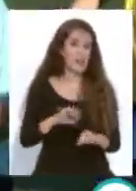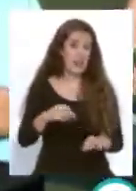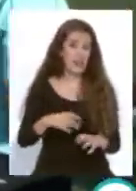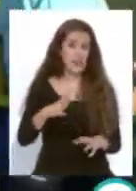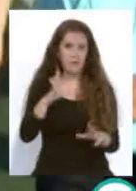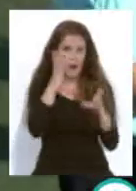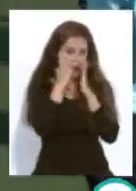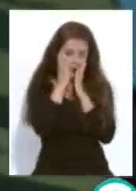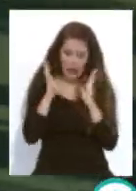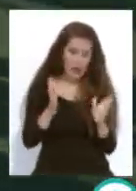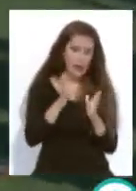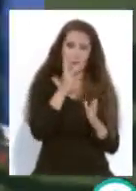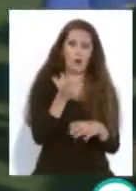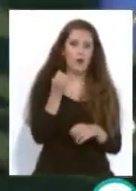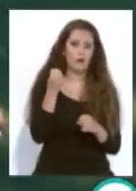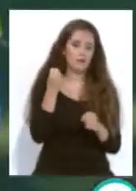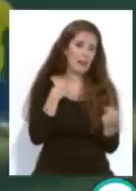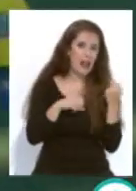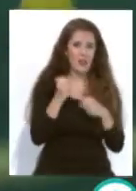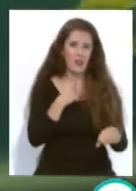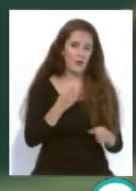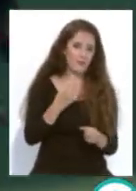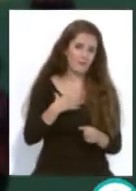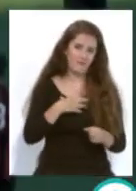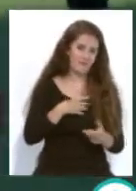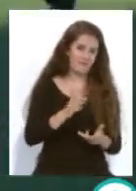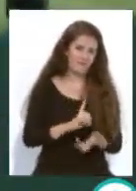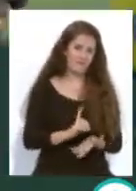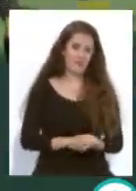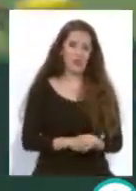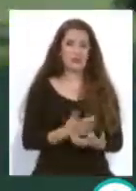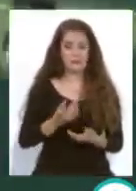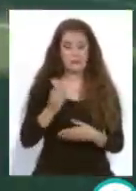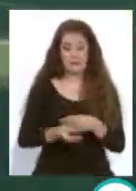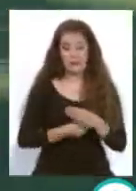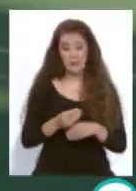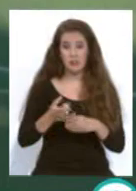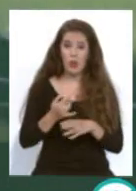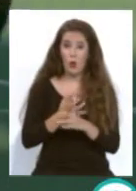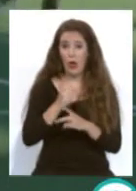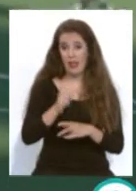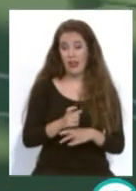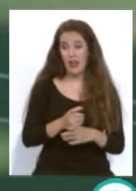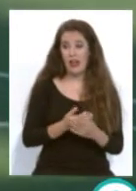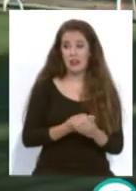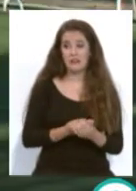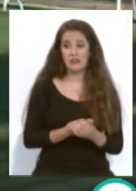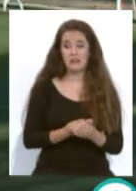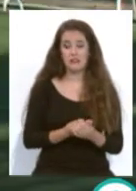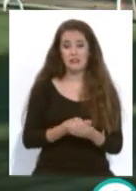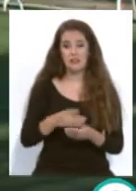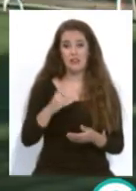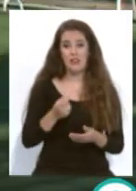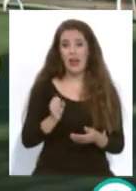la mano a la cara porque realmente fue una acción imprudente lo que ha hecho que es a la jugada concretamente a David